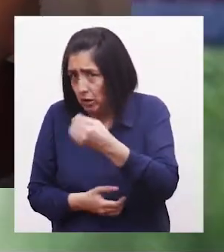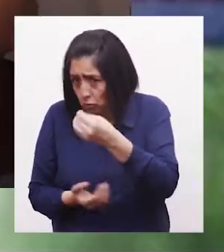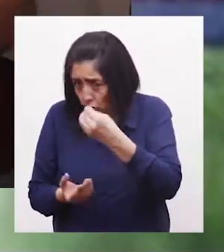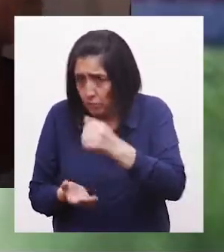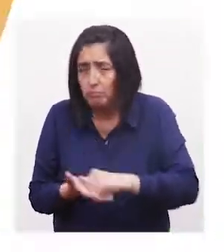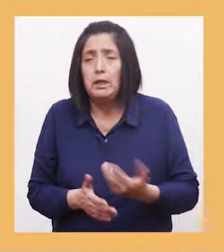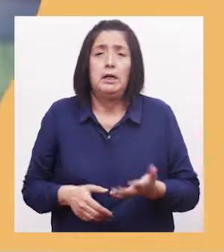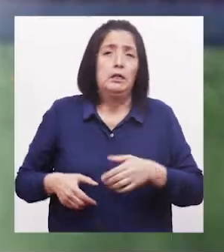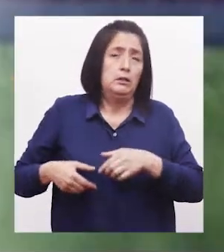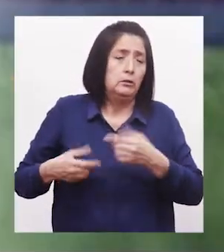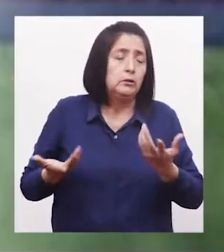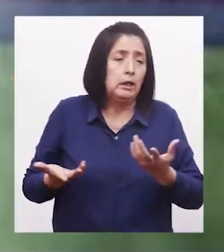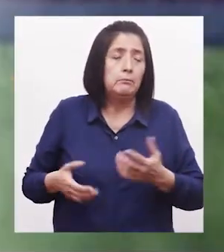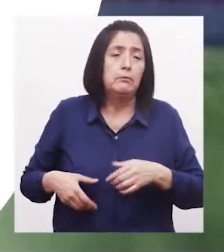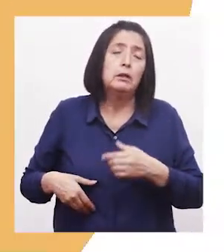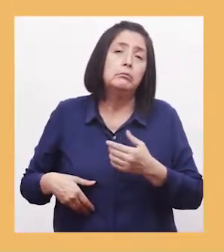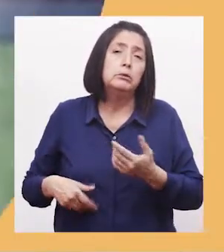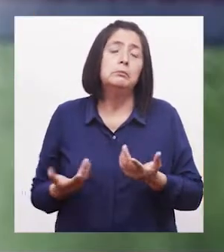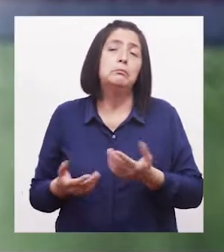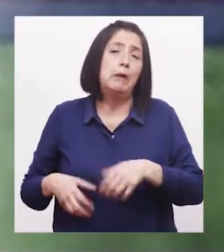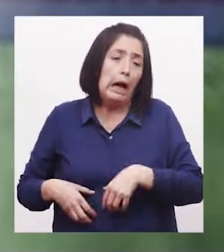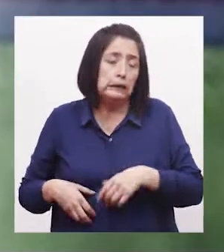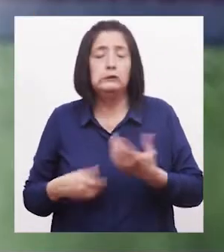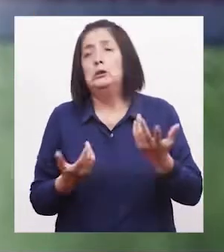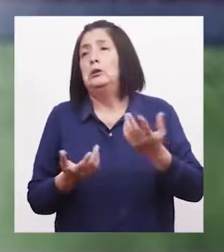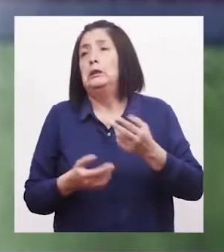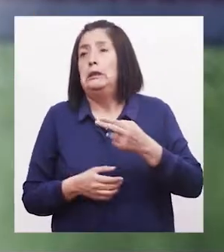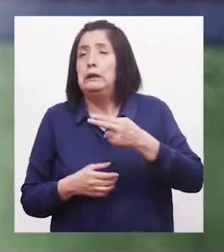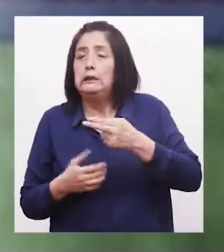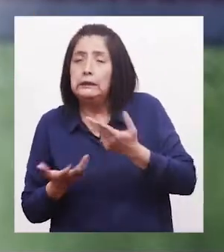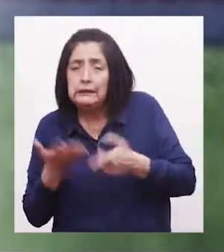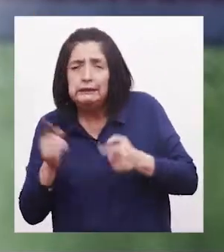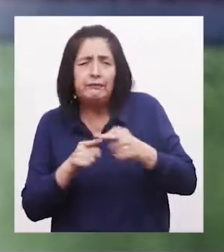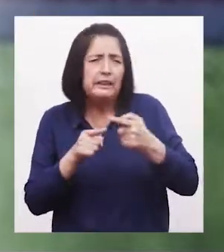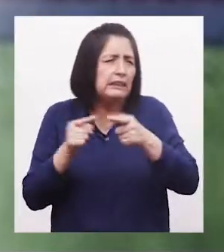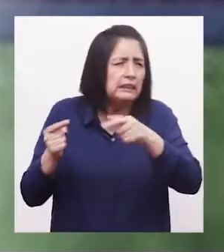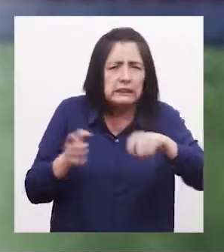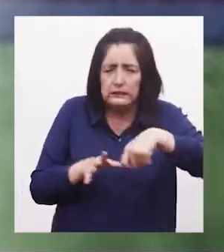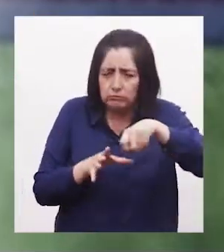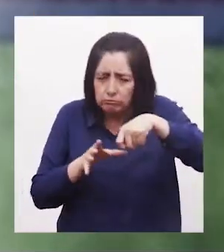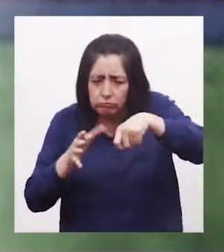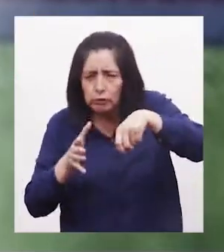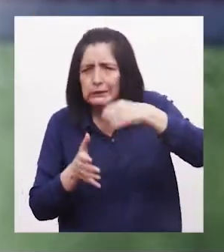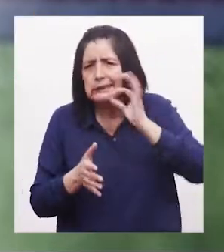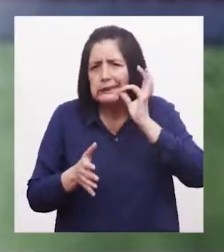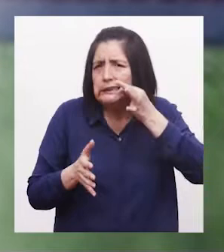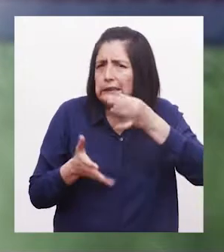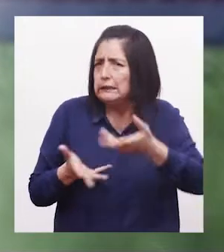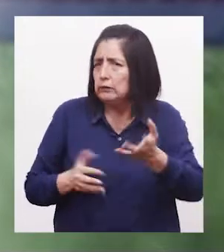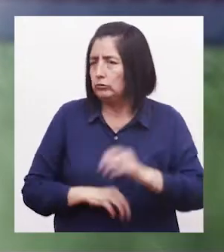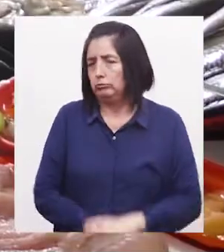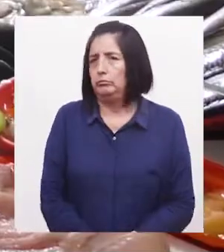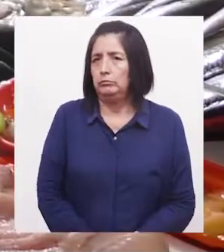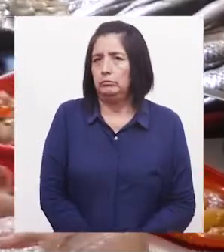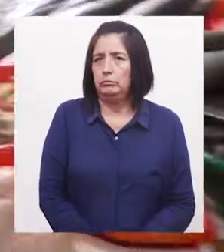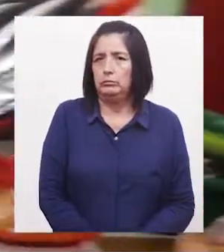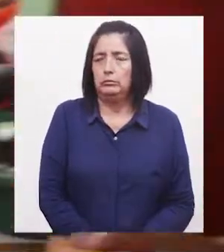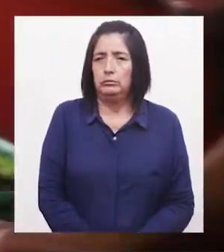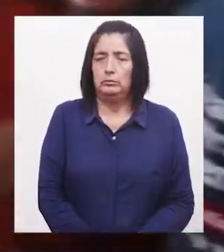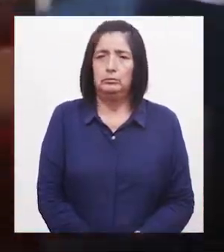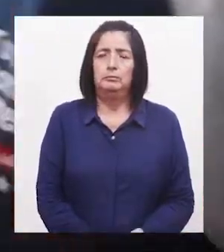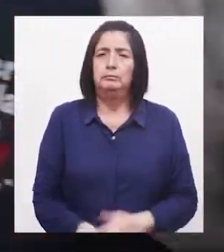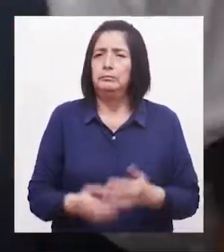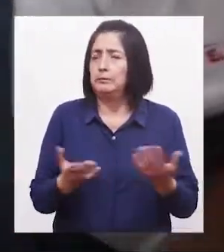Tenemos vísceras, tenemos hígado, tenemos vaso, tenemos bofe Con lo cual se pueden hacer platos muy muy muy ricos Necesitamos